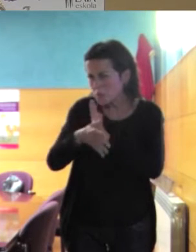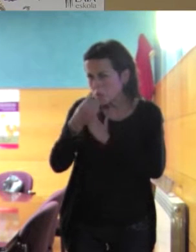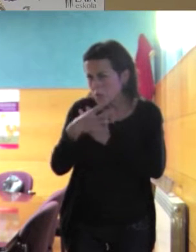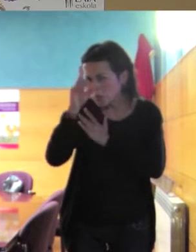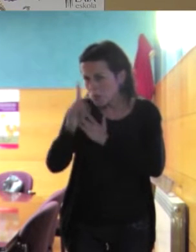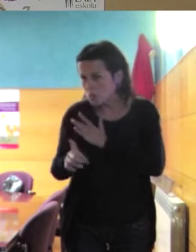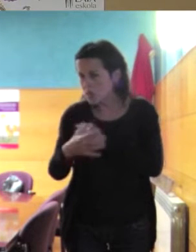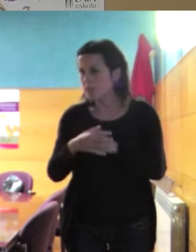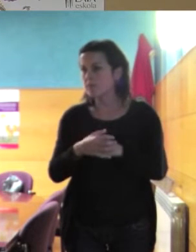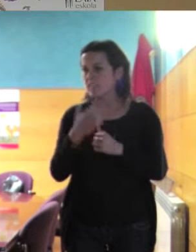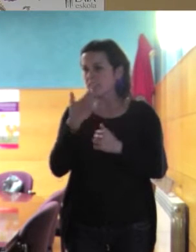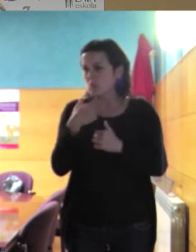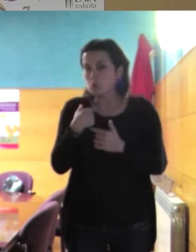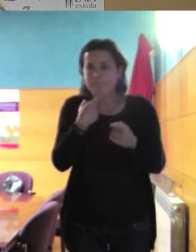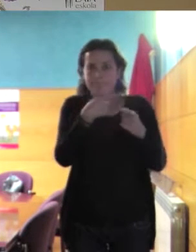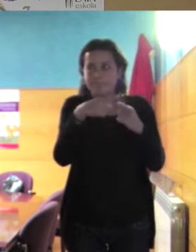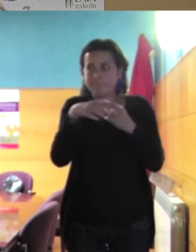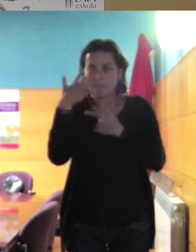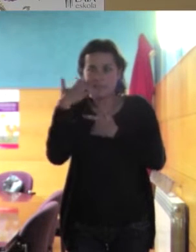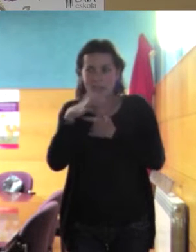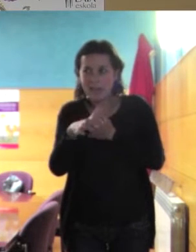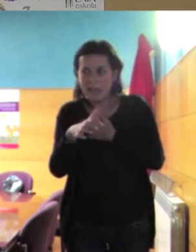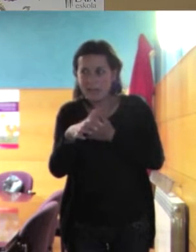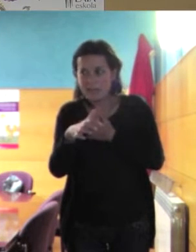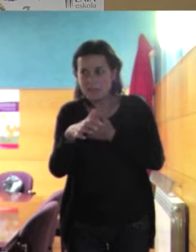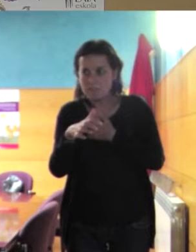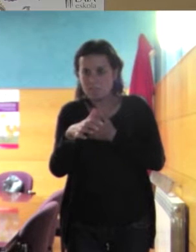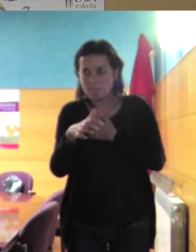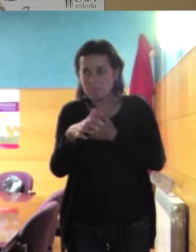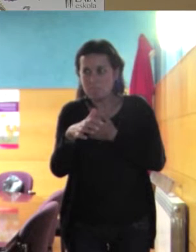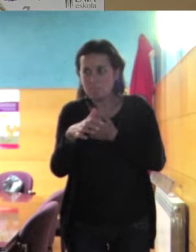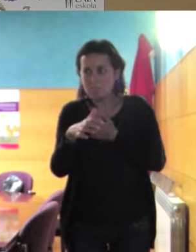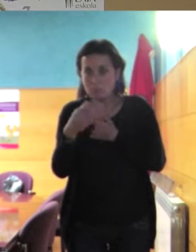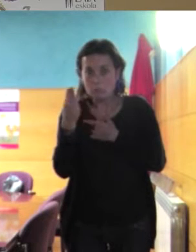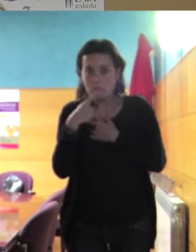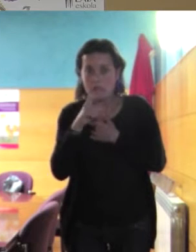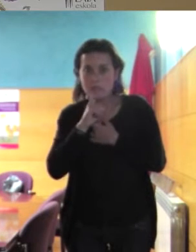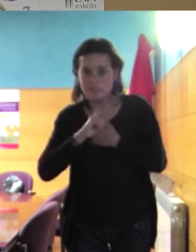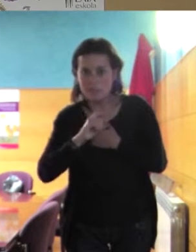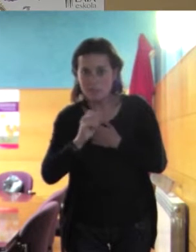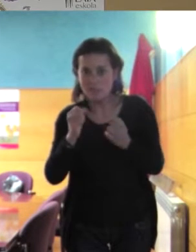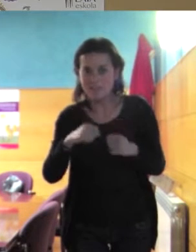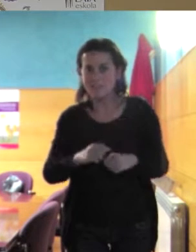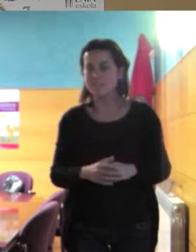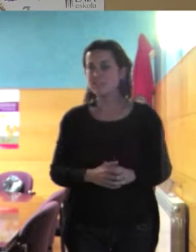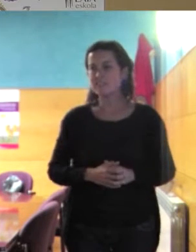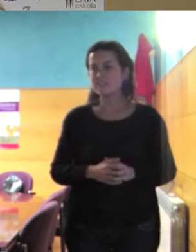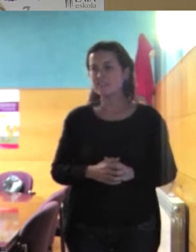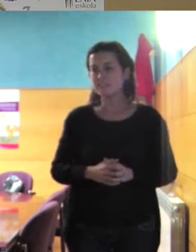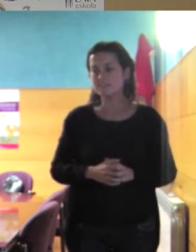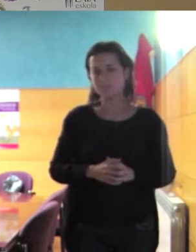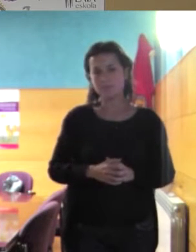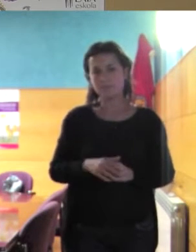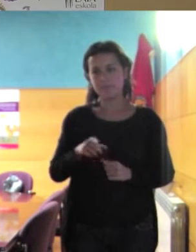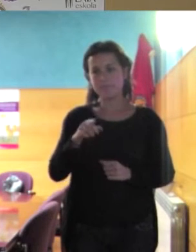Sí, bueno, si digo cosas raras, me lo vais indicando. Bueno, esto es